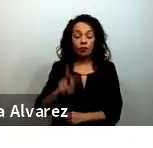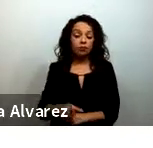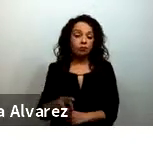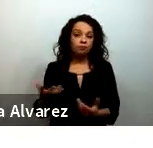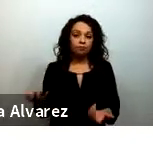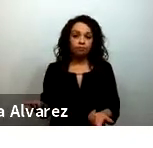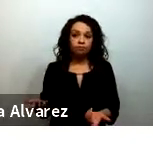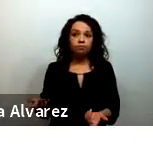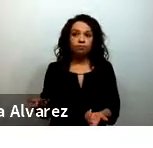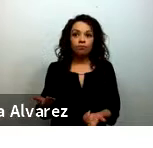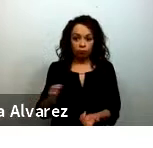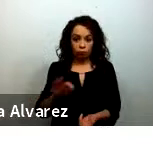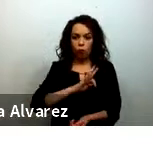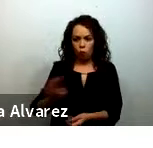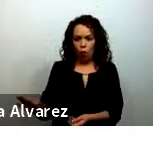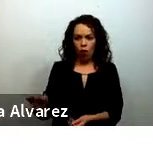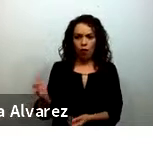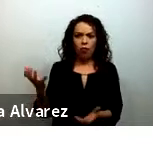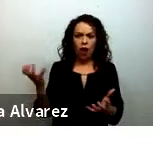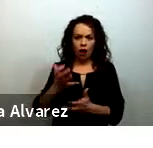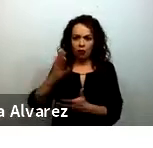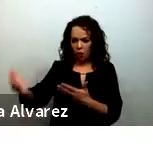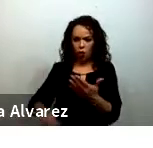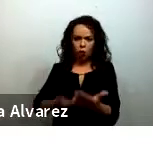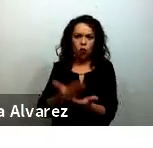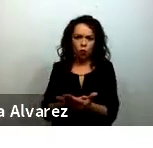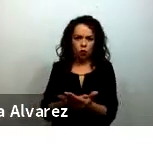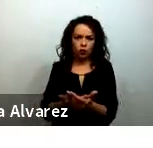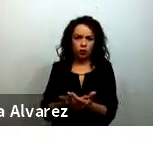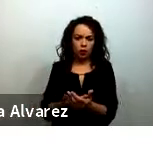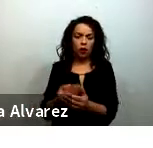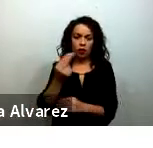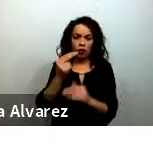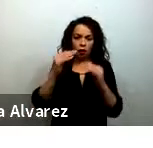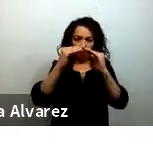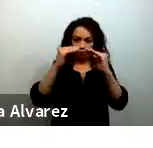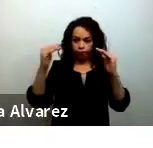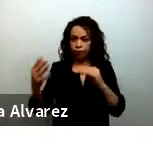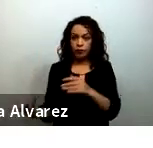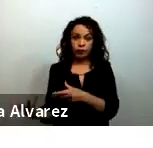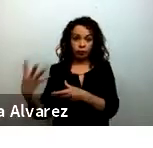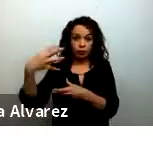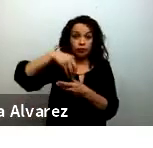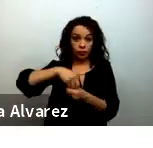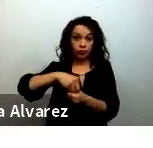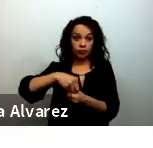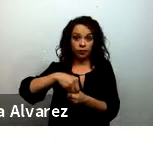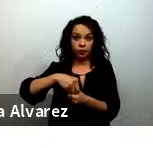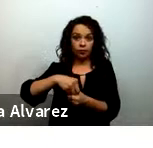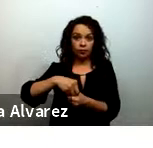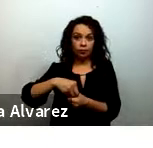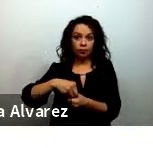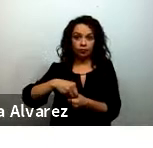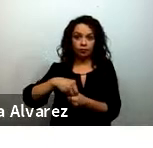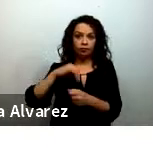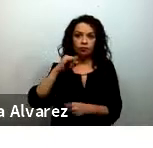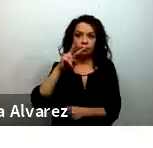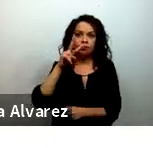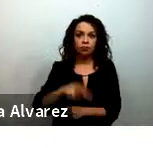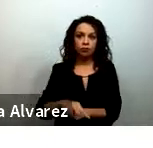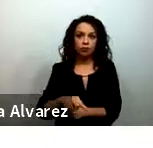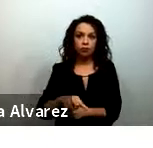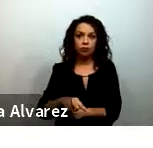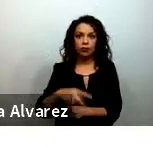proponer la inclusión y la equidad en el centro de nuestra respuesta, tanto como agencias